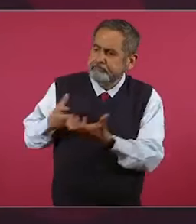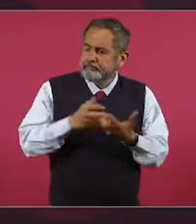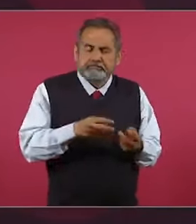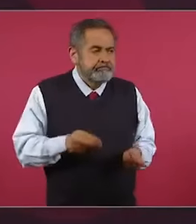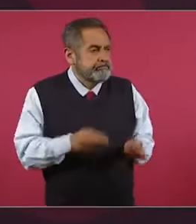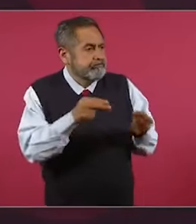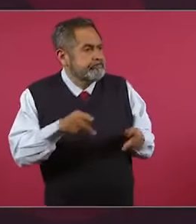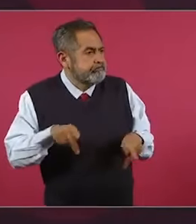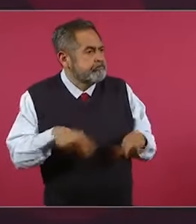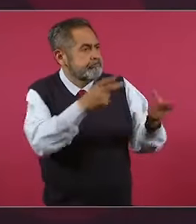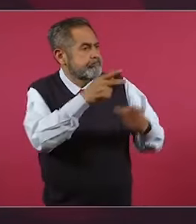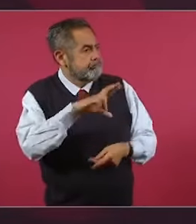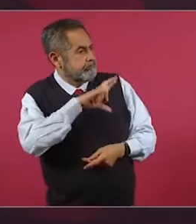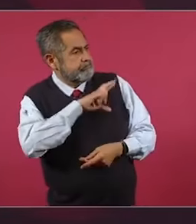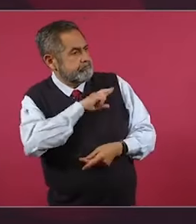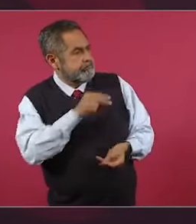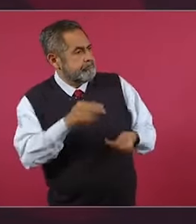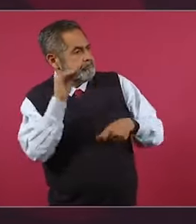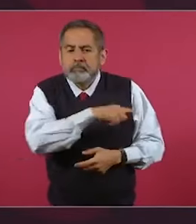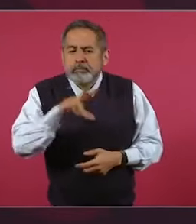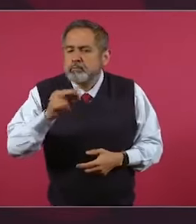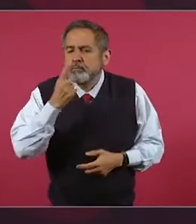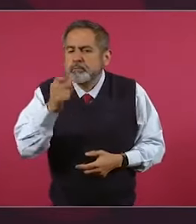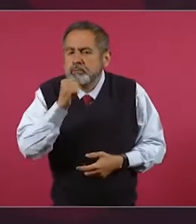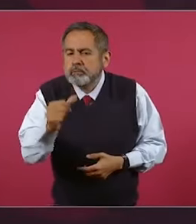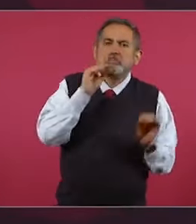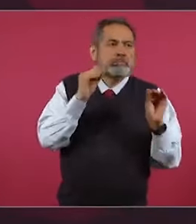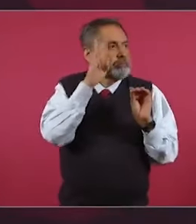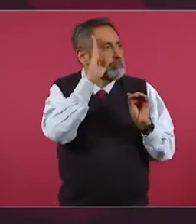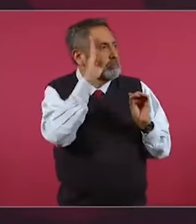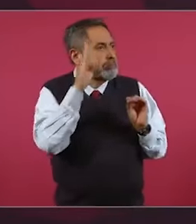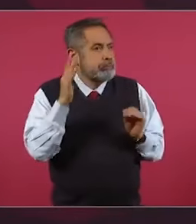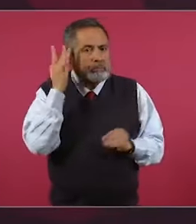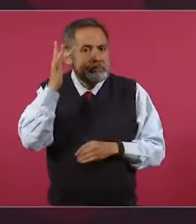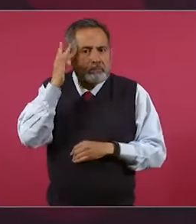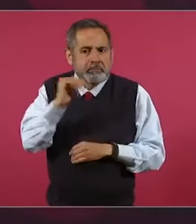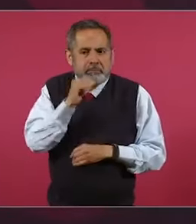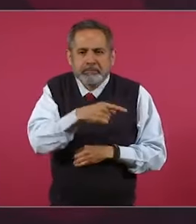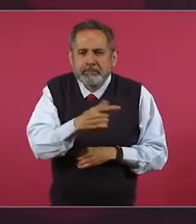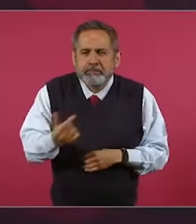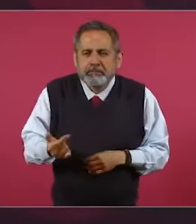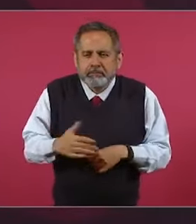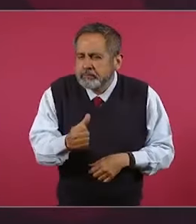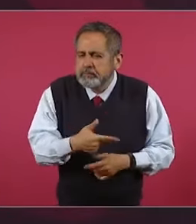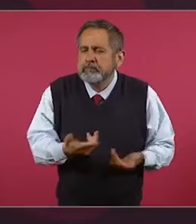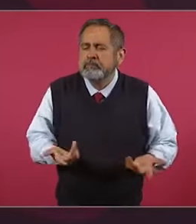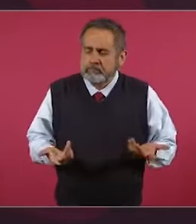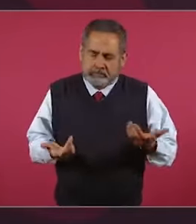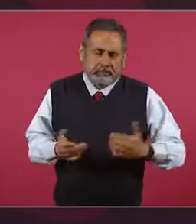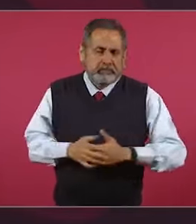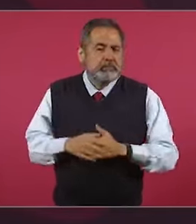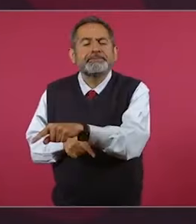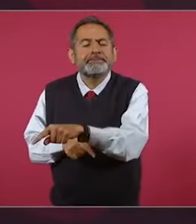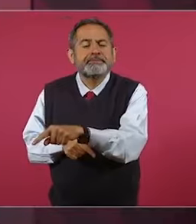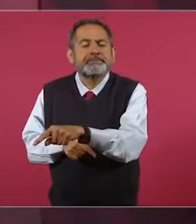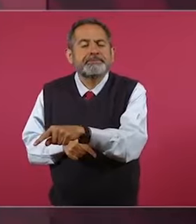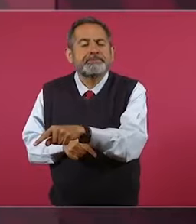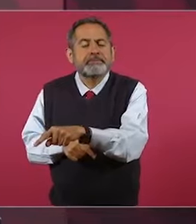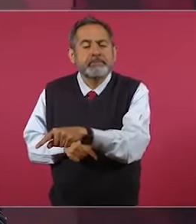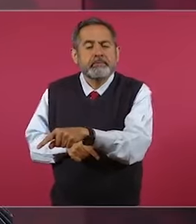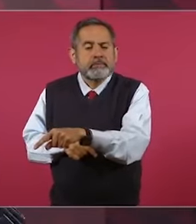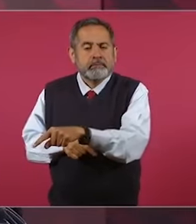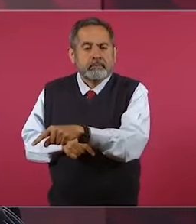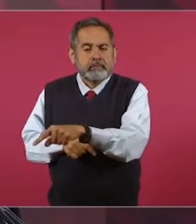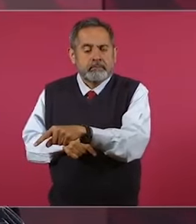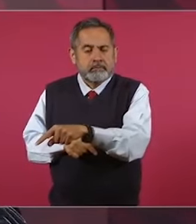del pueblo y de la nación? ¿Por qué no se manifestaron cuando se